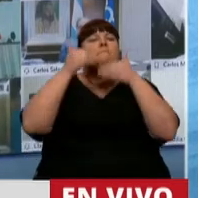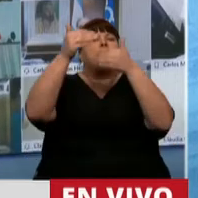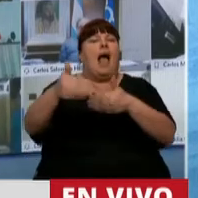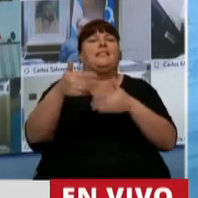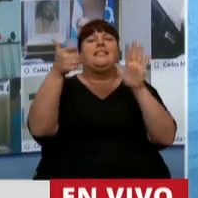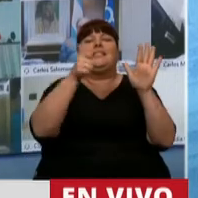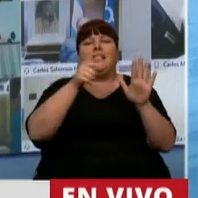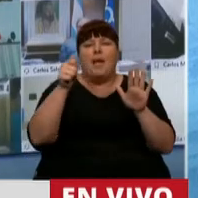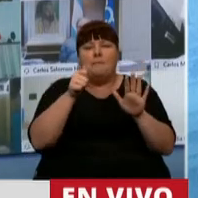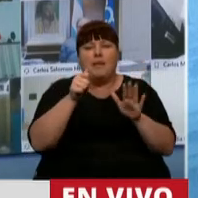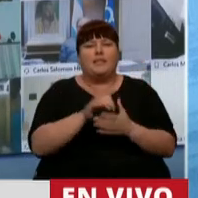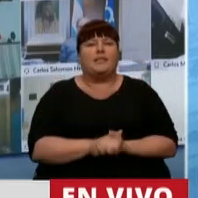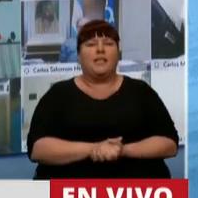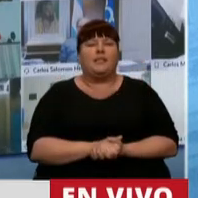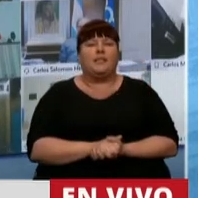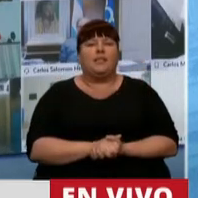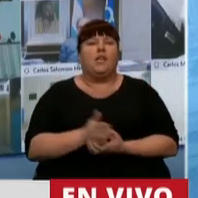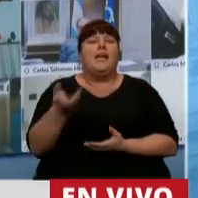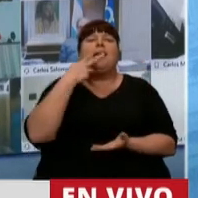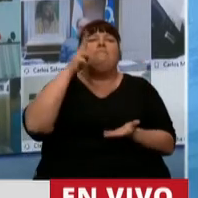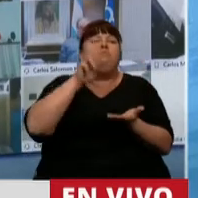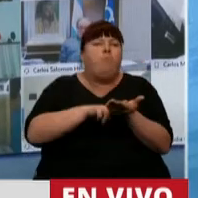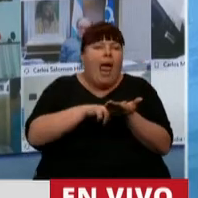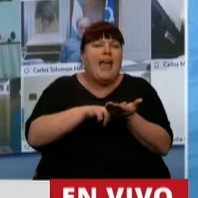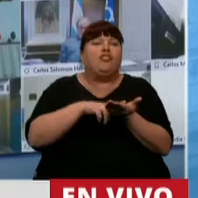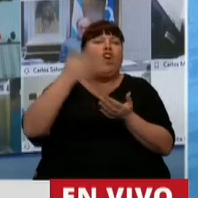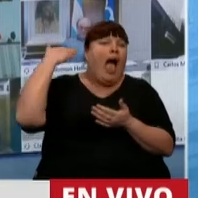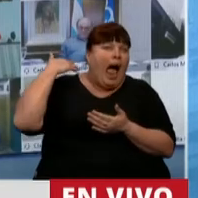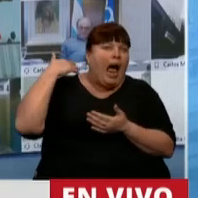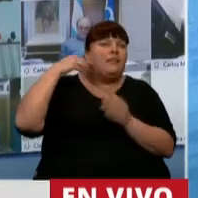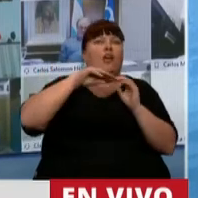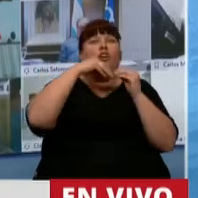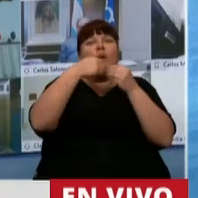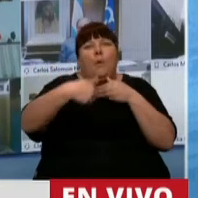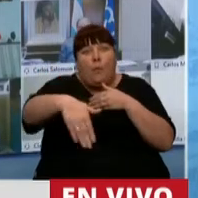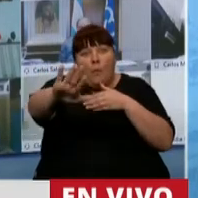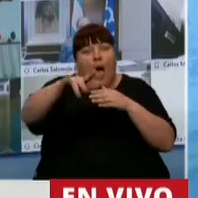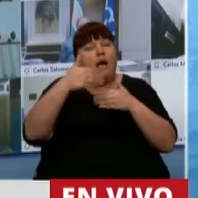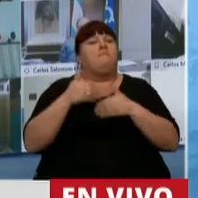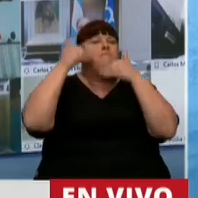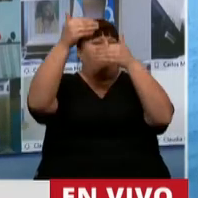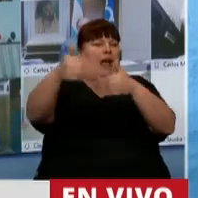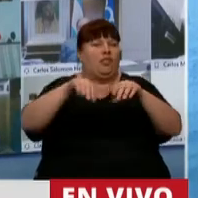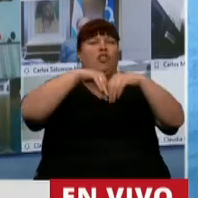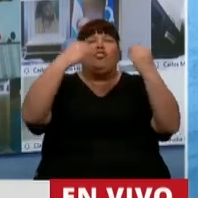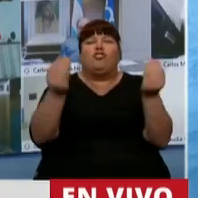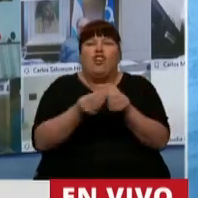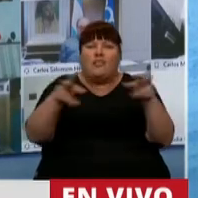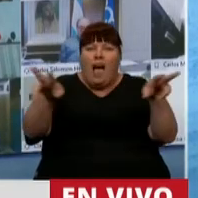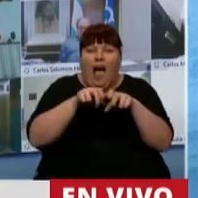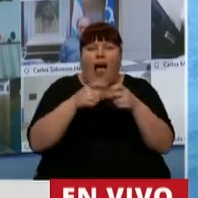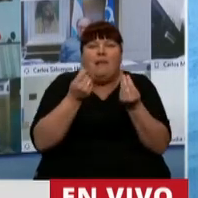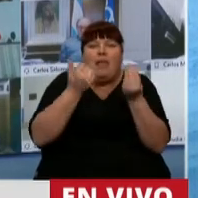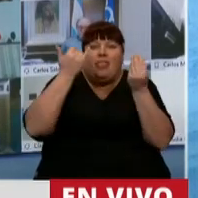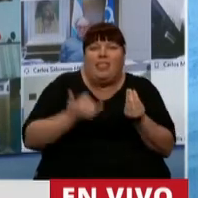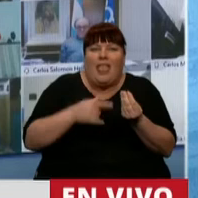180 días de todos los impuestos existentes y a crearse sobre el patrimonio, sobre el